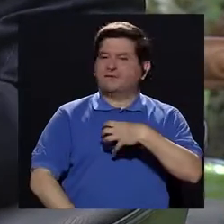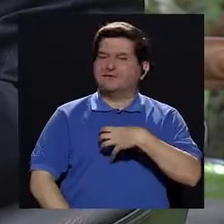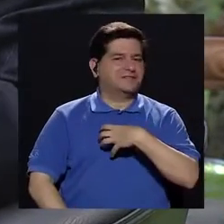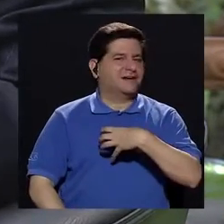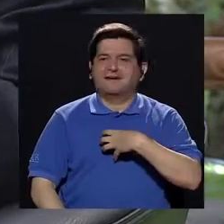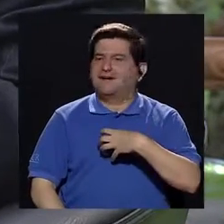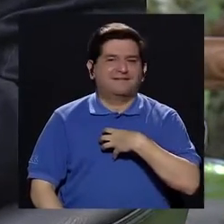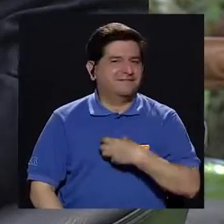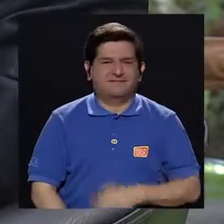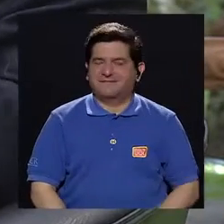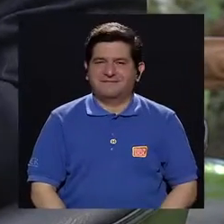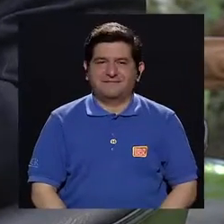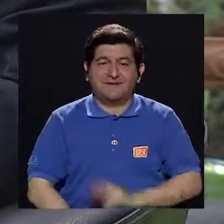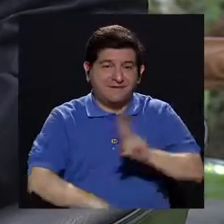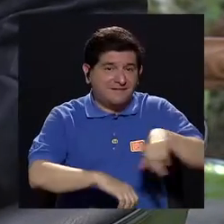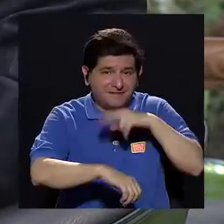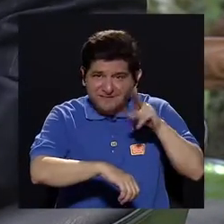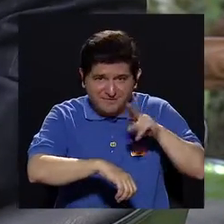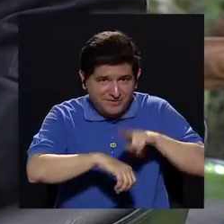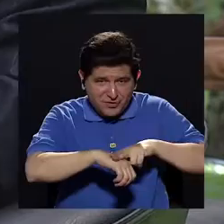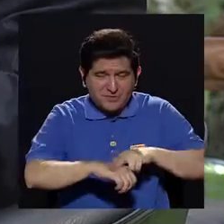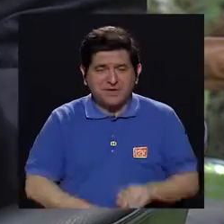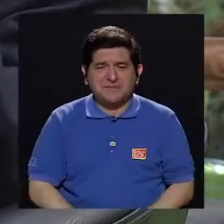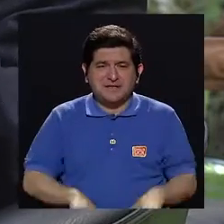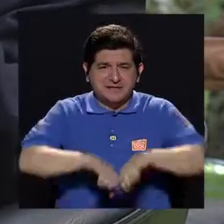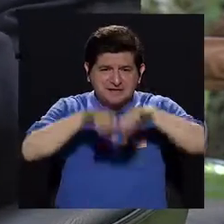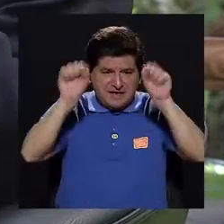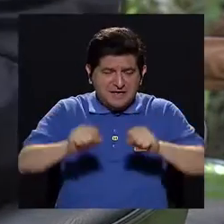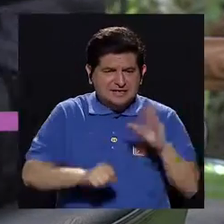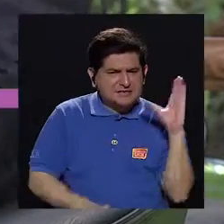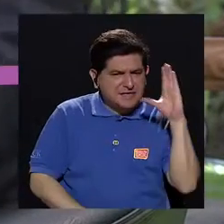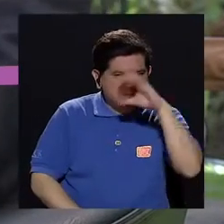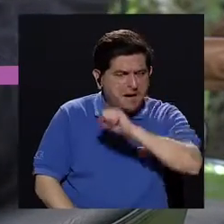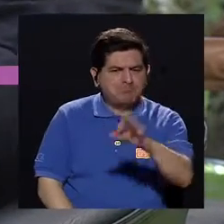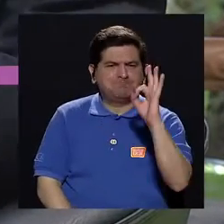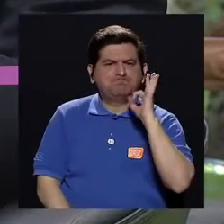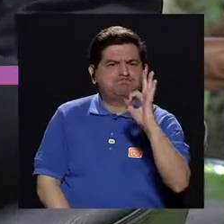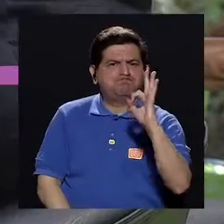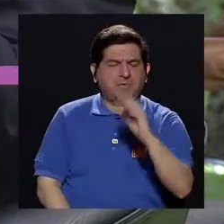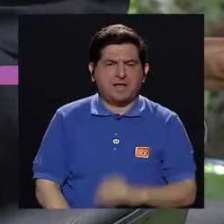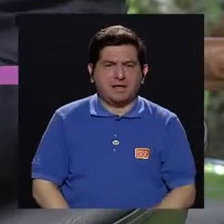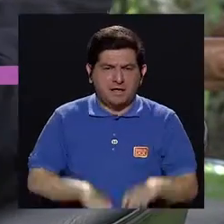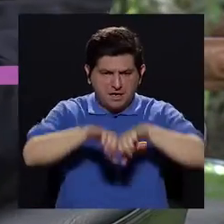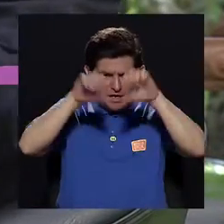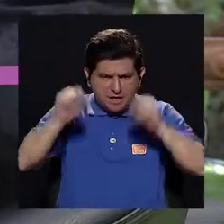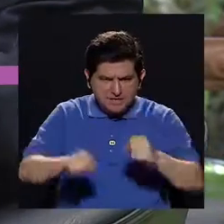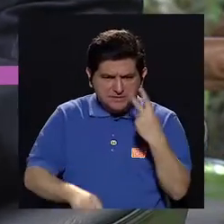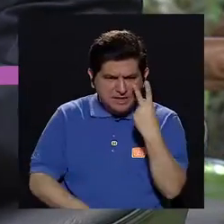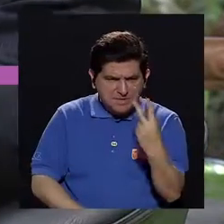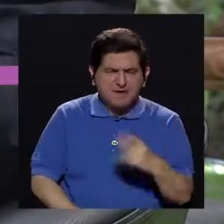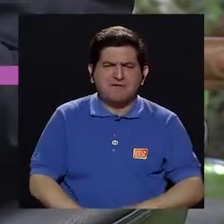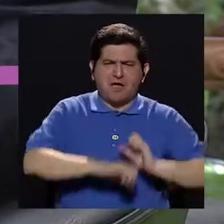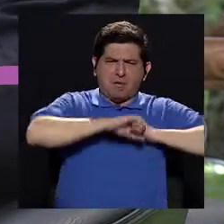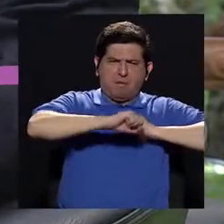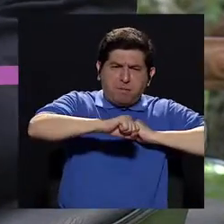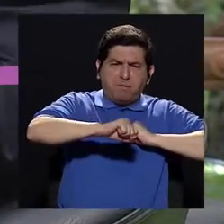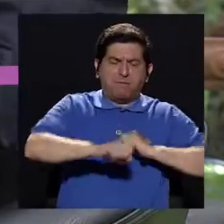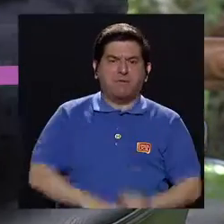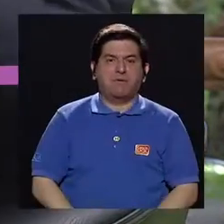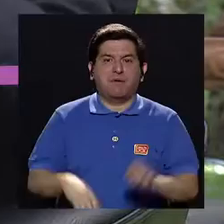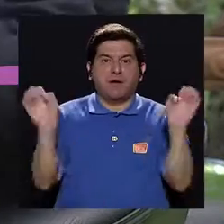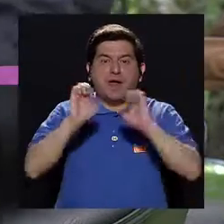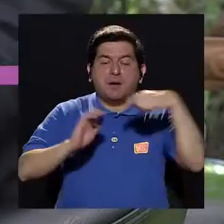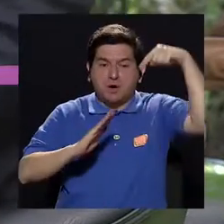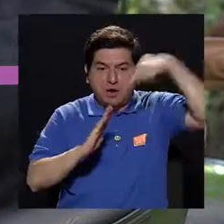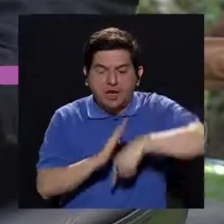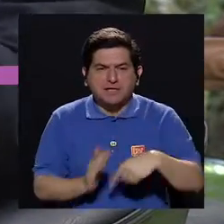quejan, porque generalmente el sistema los detecta muy bien, el sistema detecta muy bien un infarto, las emergencias